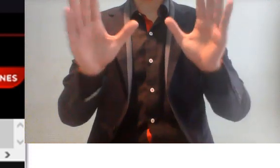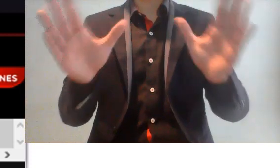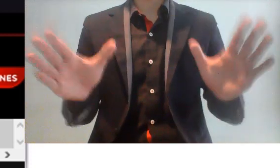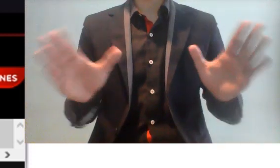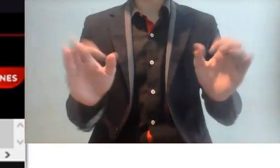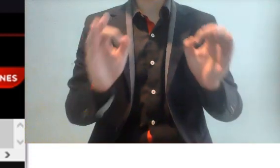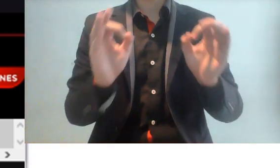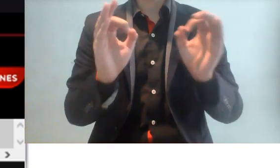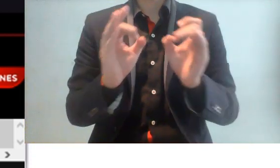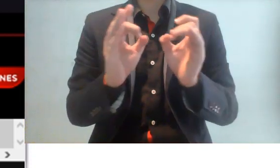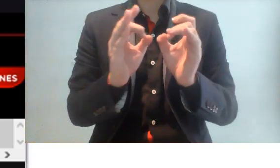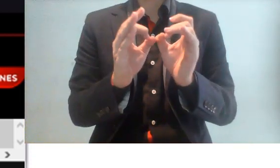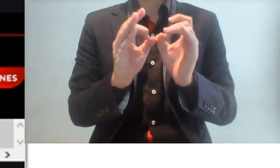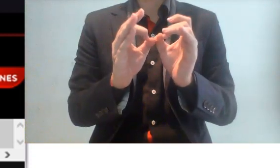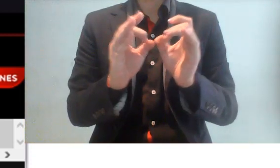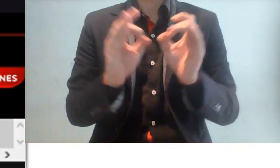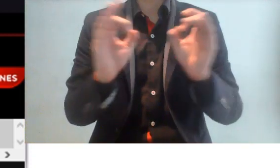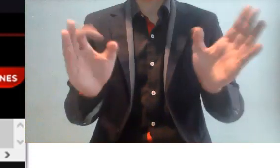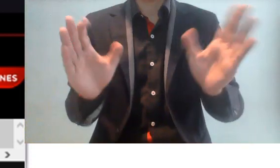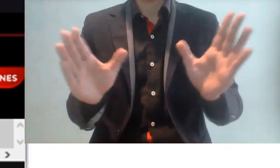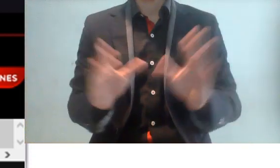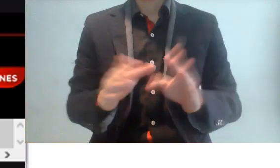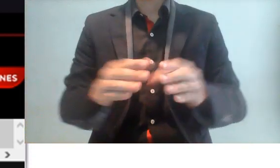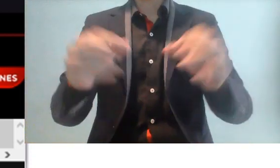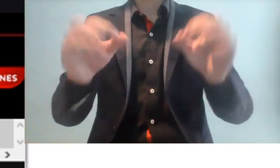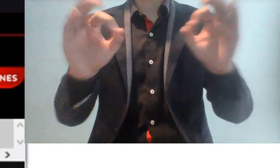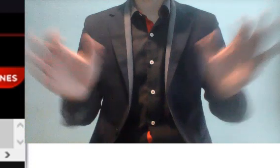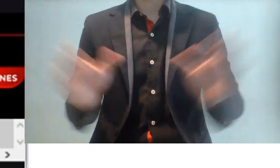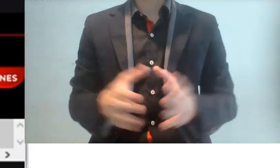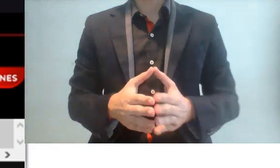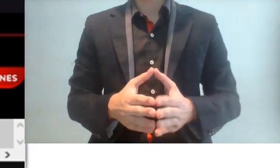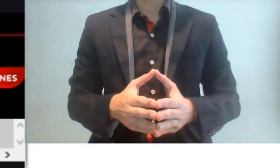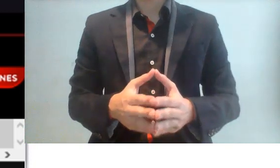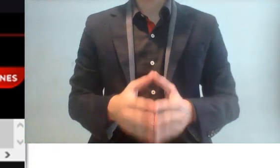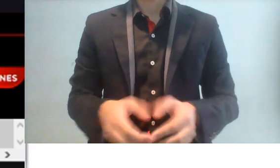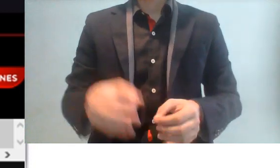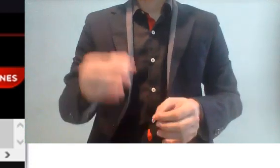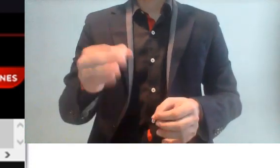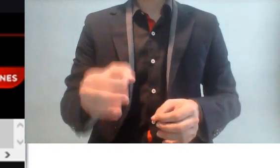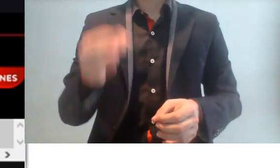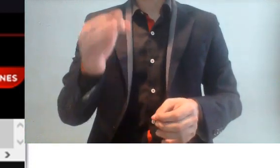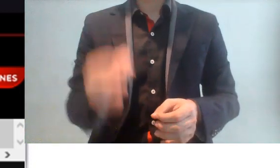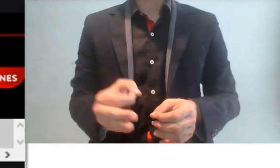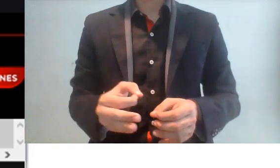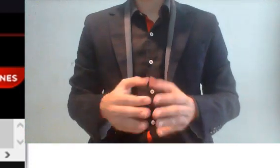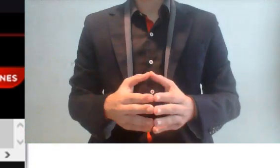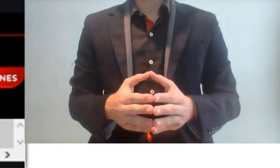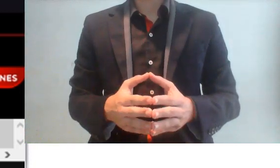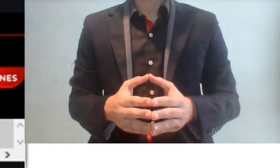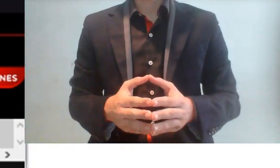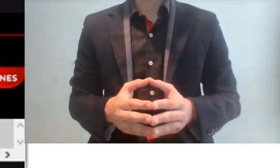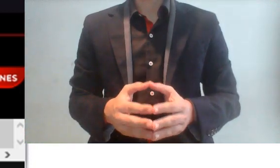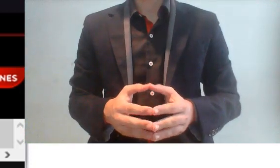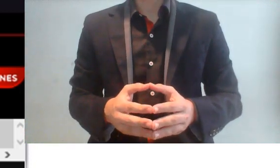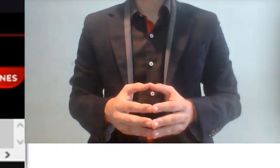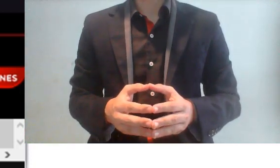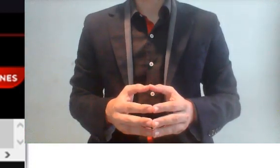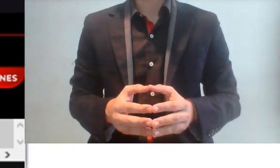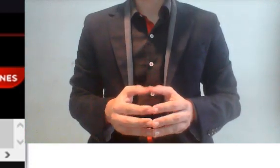o sea, aquí ustedes se van a ir directamente hacia atrás, o sea, van a ir para atrás, como le quieran decir. Un fideicomiso de 2